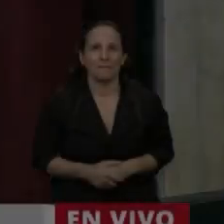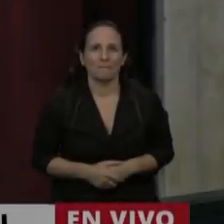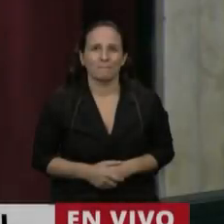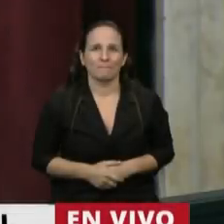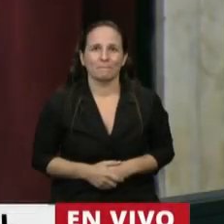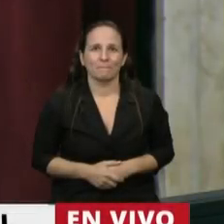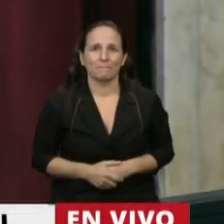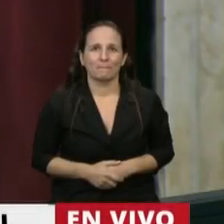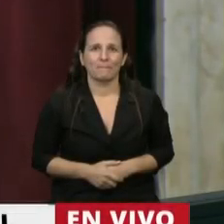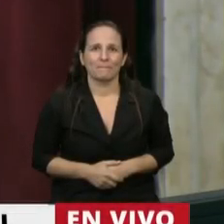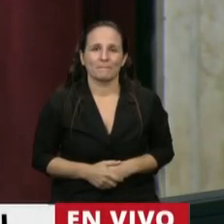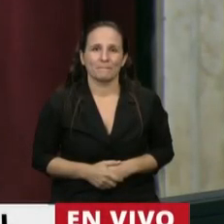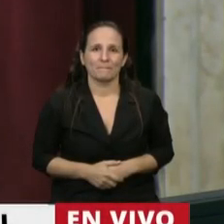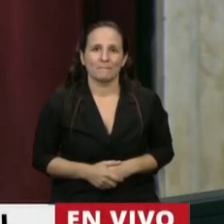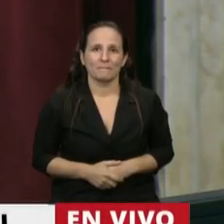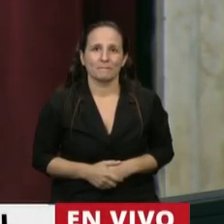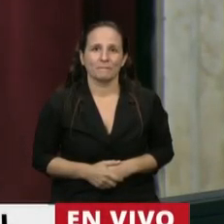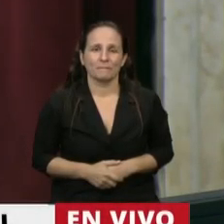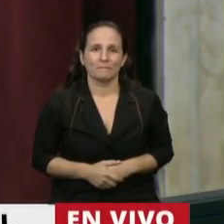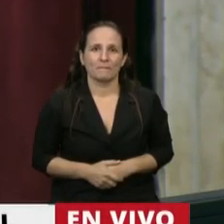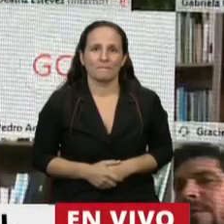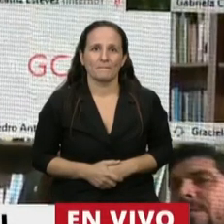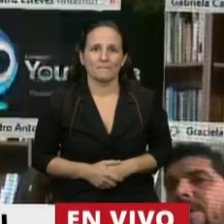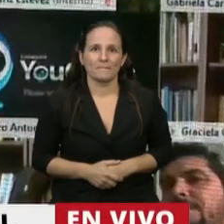Tiene la palabra el diputado Eduardo Fernández.